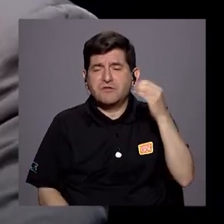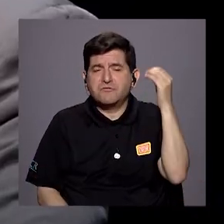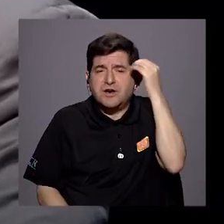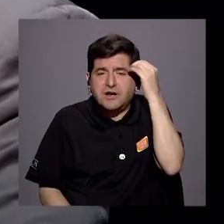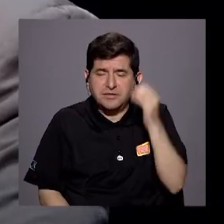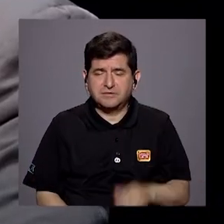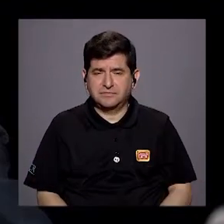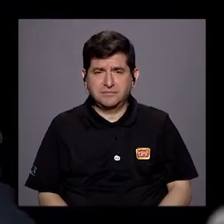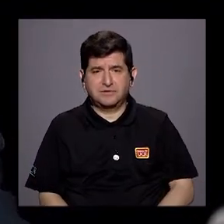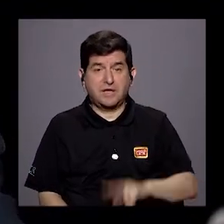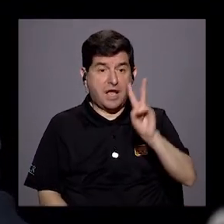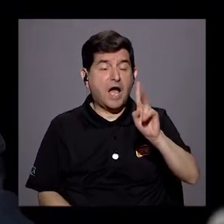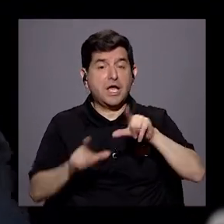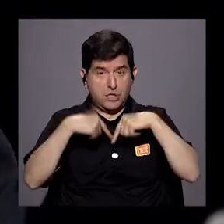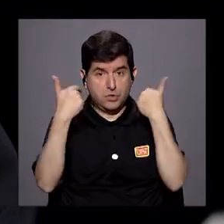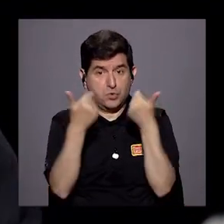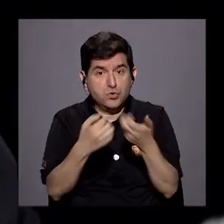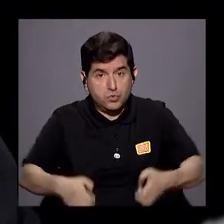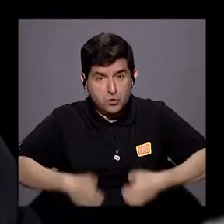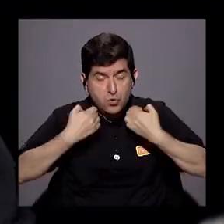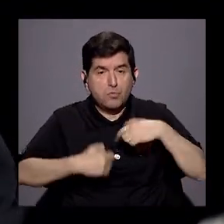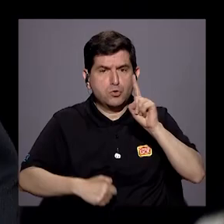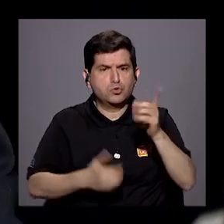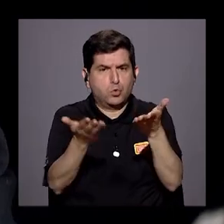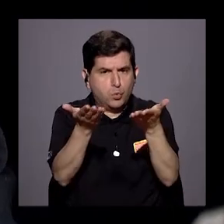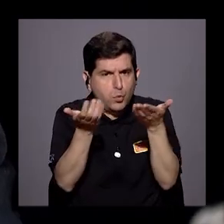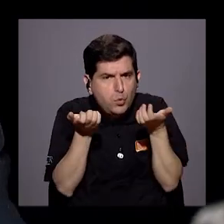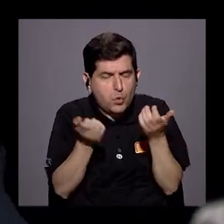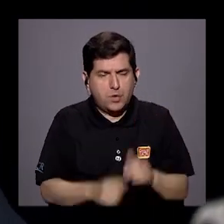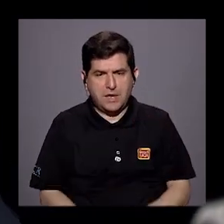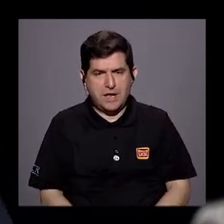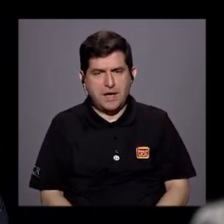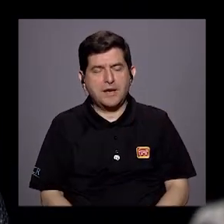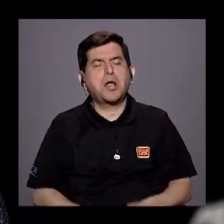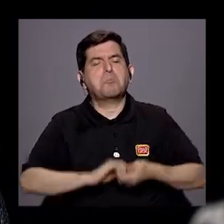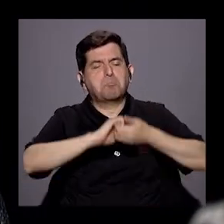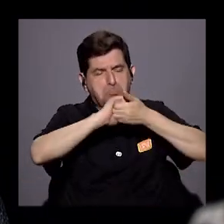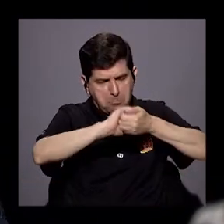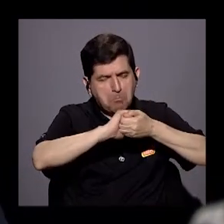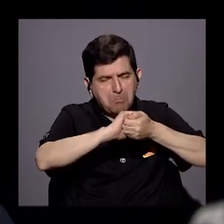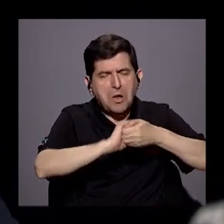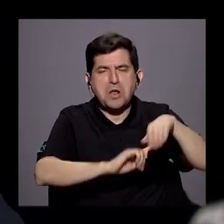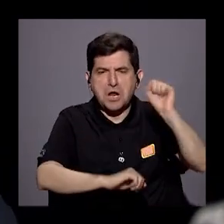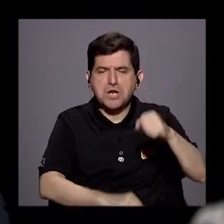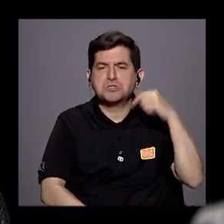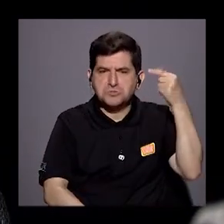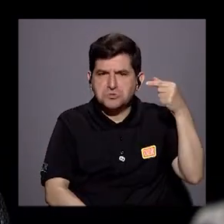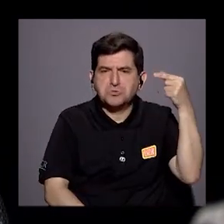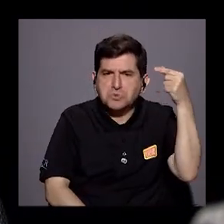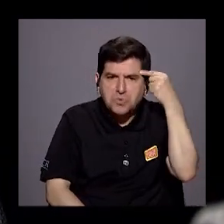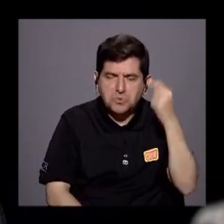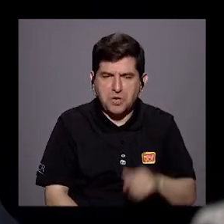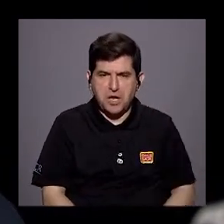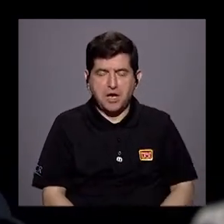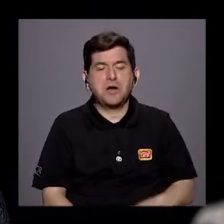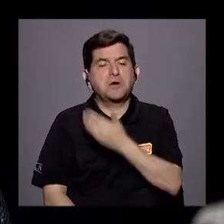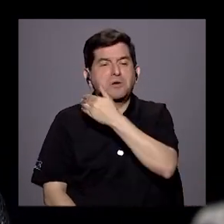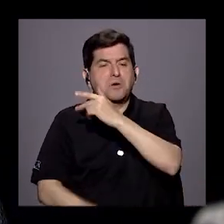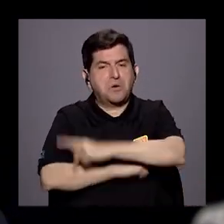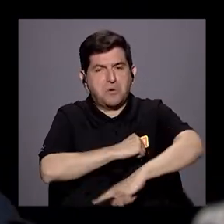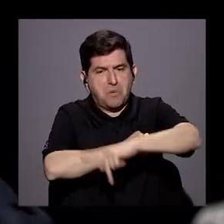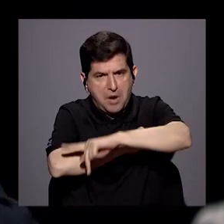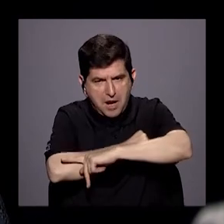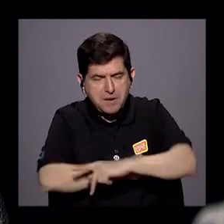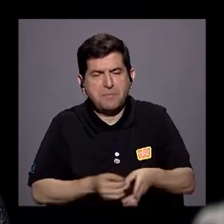Diferente lugar. Hay dos sectores. Un sector que quiere cooperar con el gobierno y con el